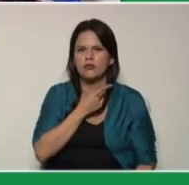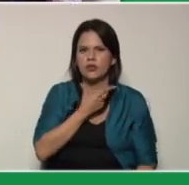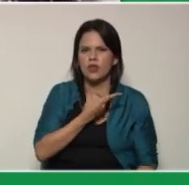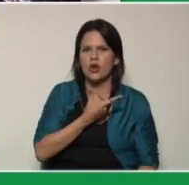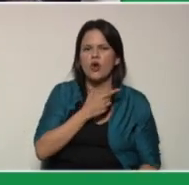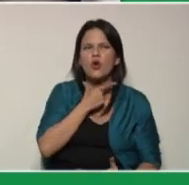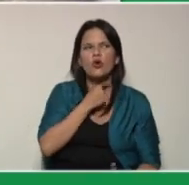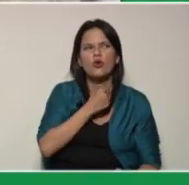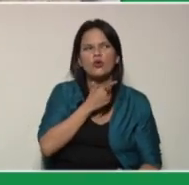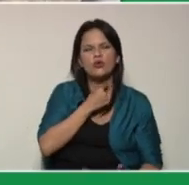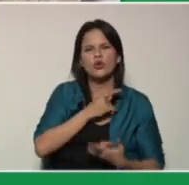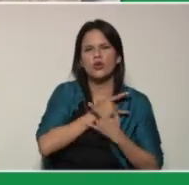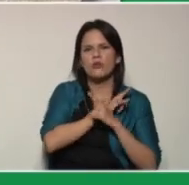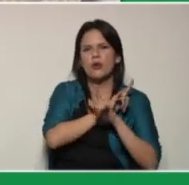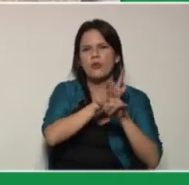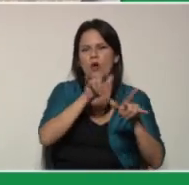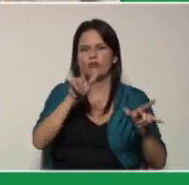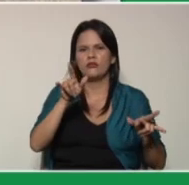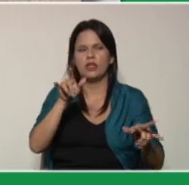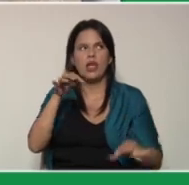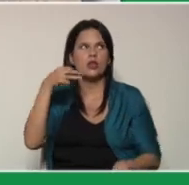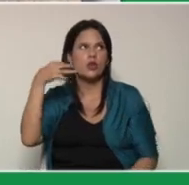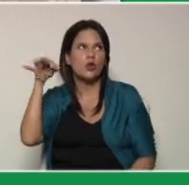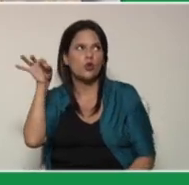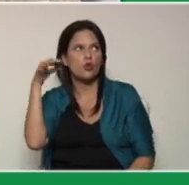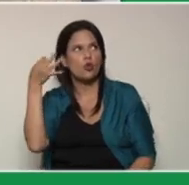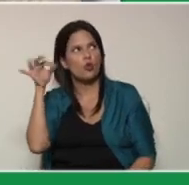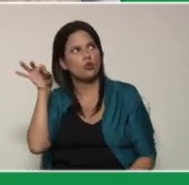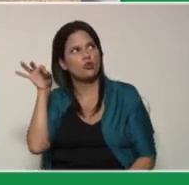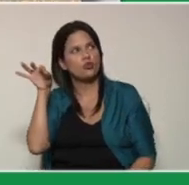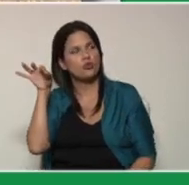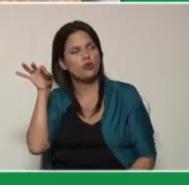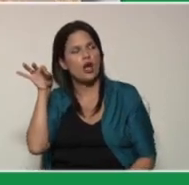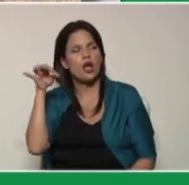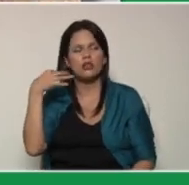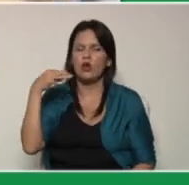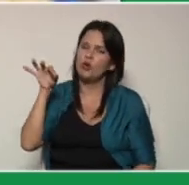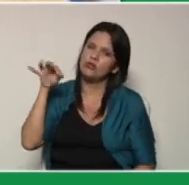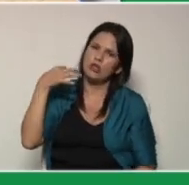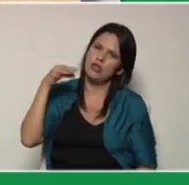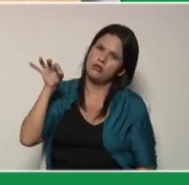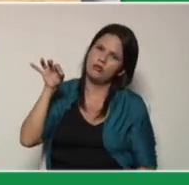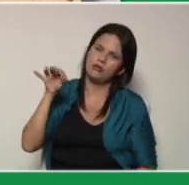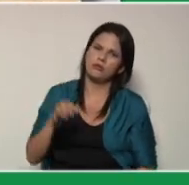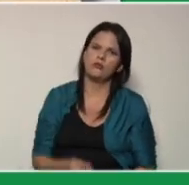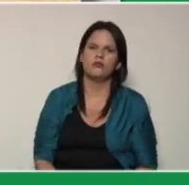de mi amor, al tilín-tolón, al tolón-tilín.